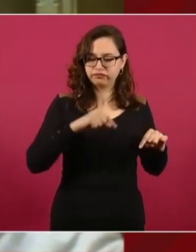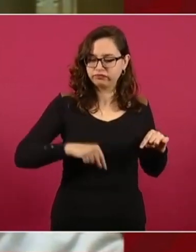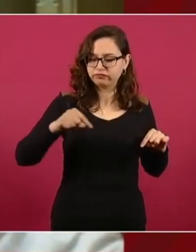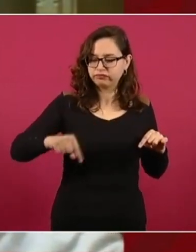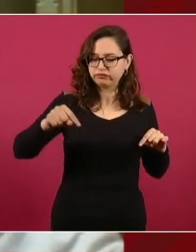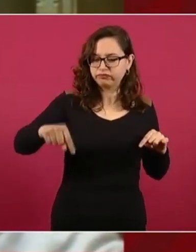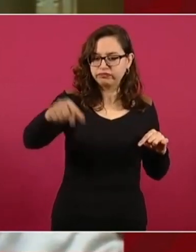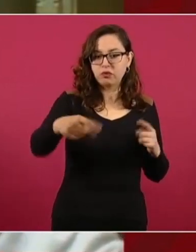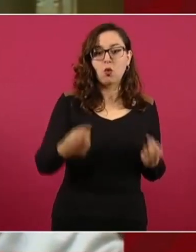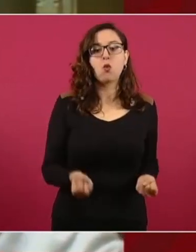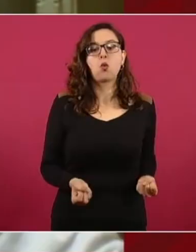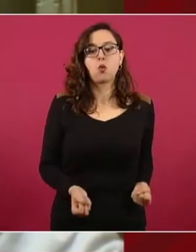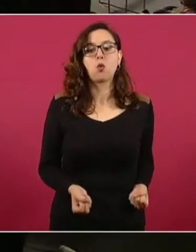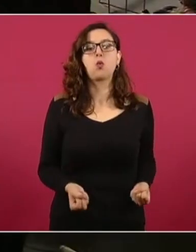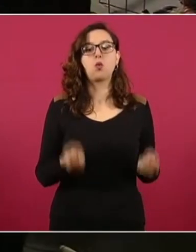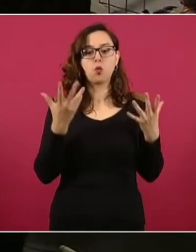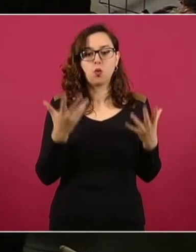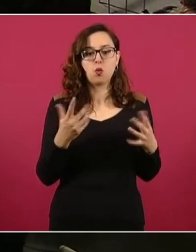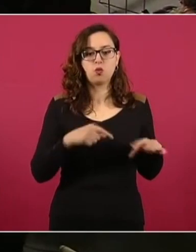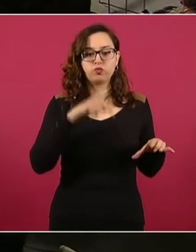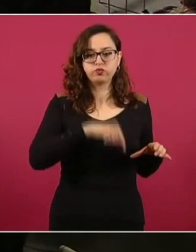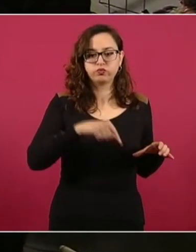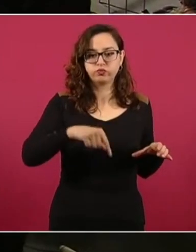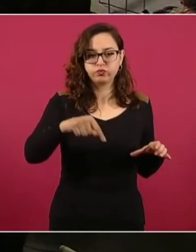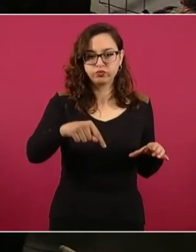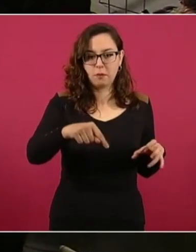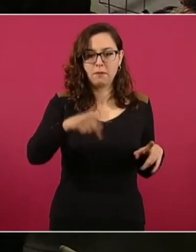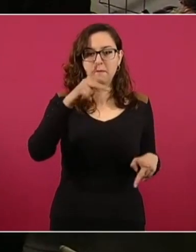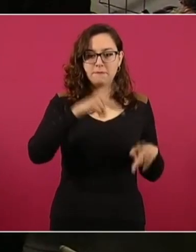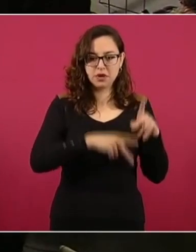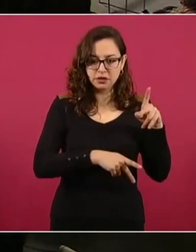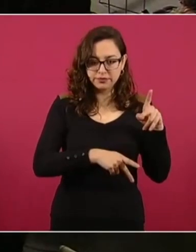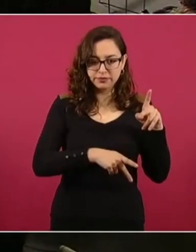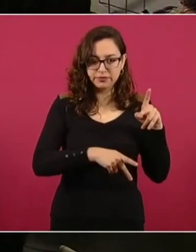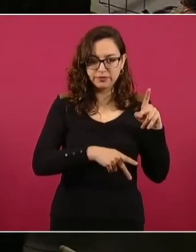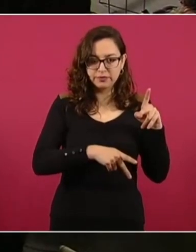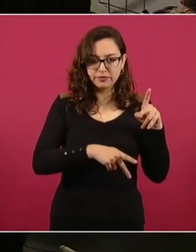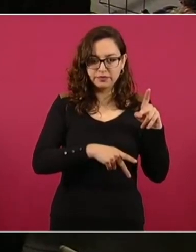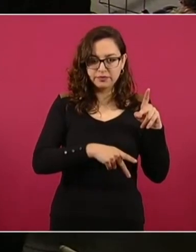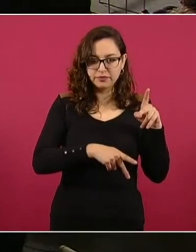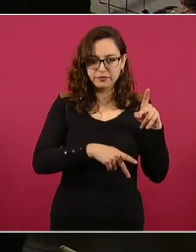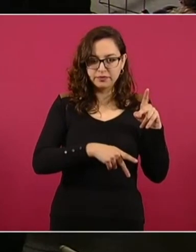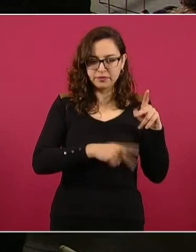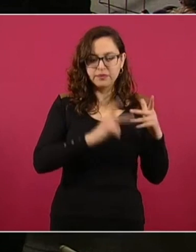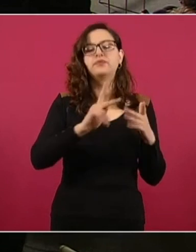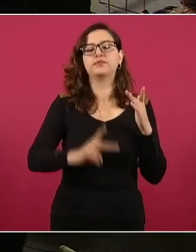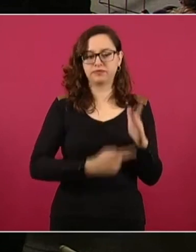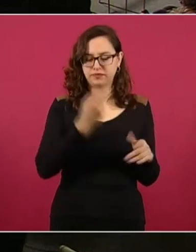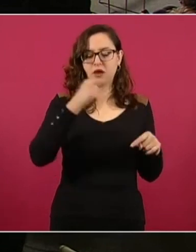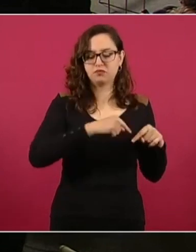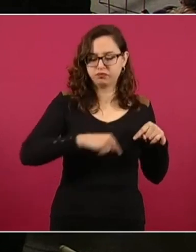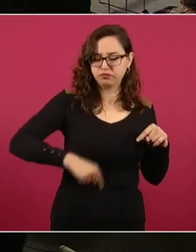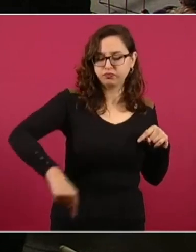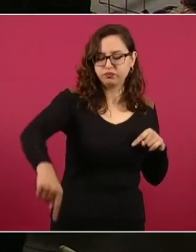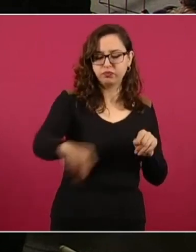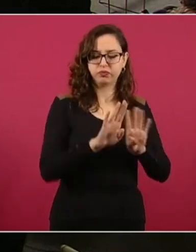barrenos se van a colocar para construir este muro de